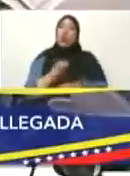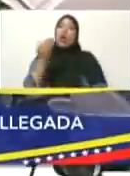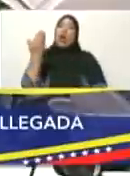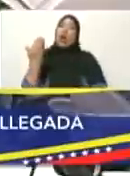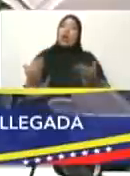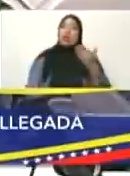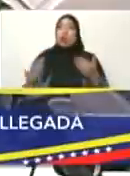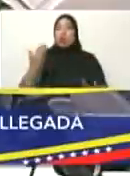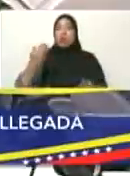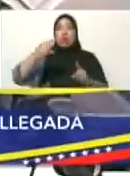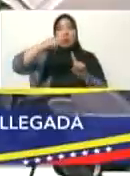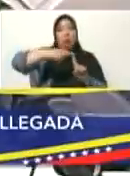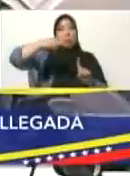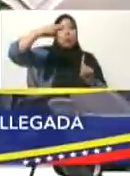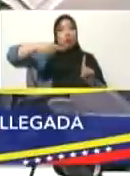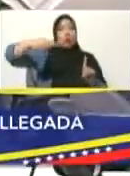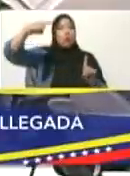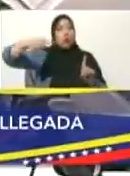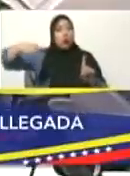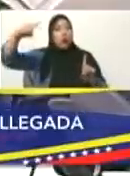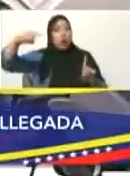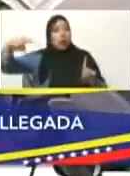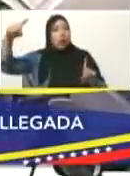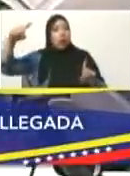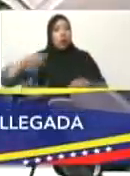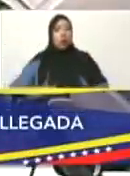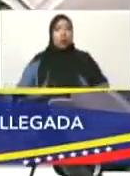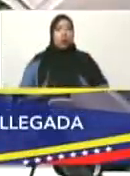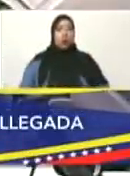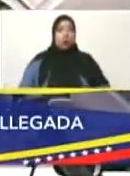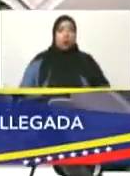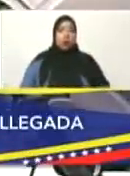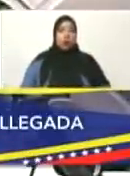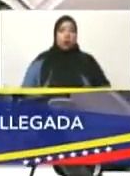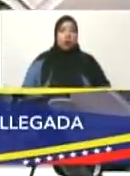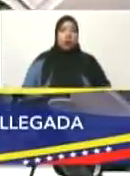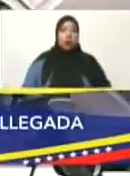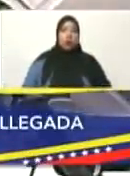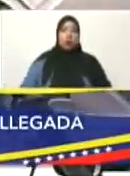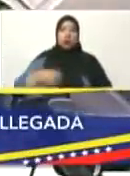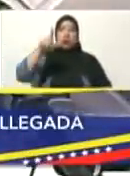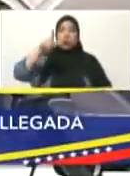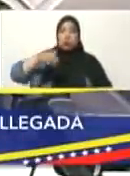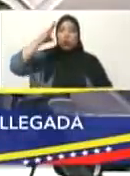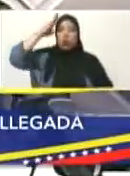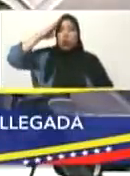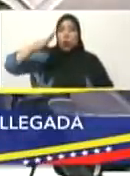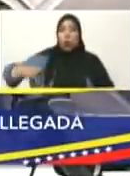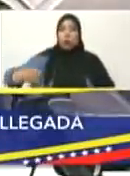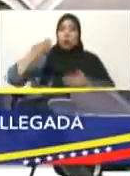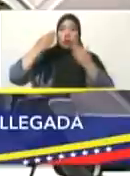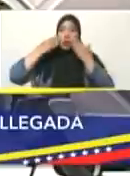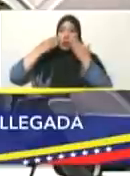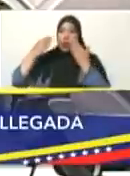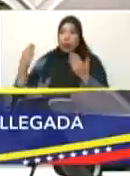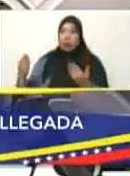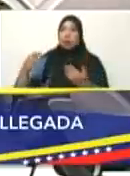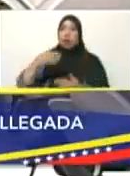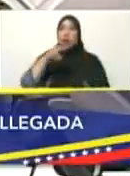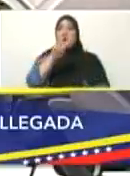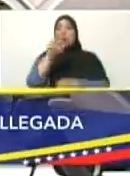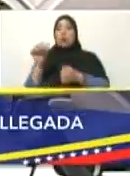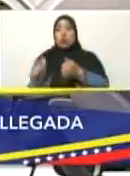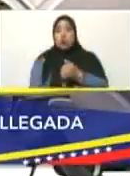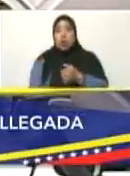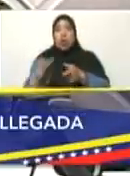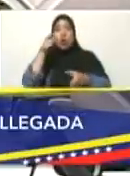frente a un fenómeno de esta naturaleza. Está el almirante en jefe Remigio Ceballos y Chazo, vicepresidente